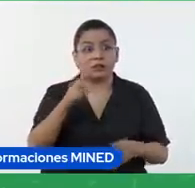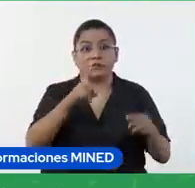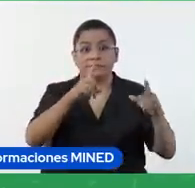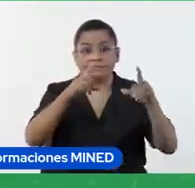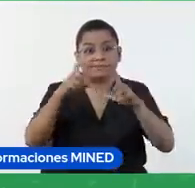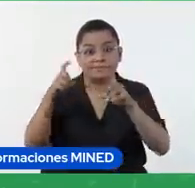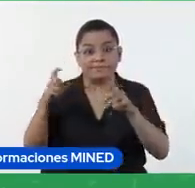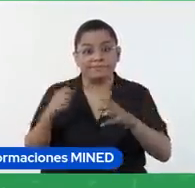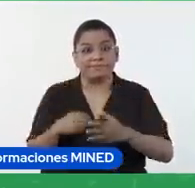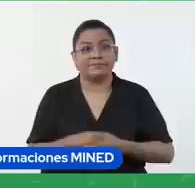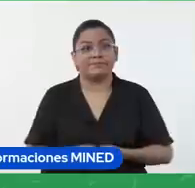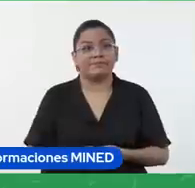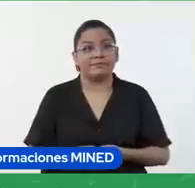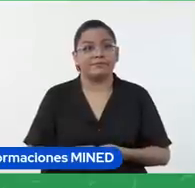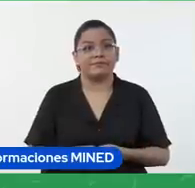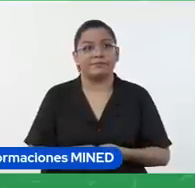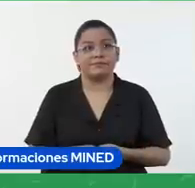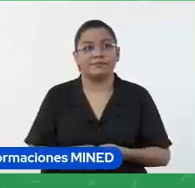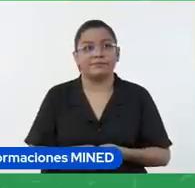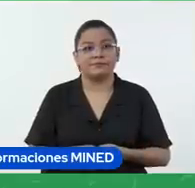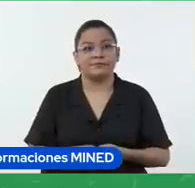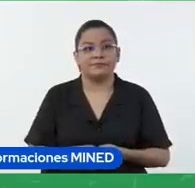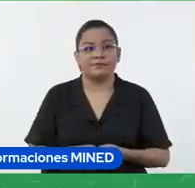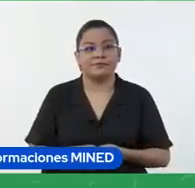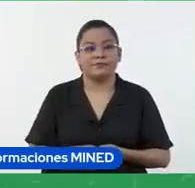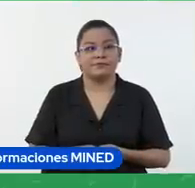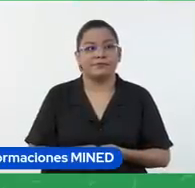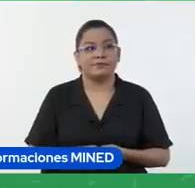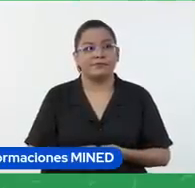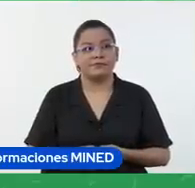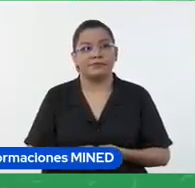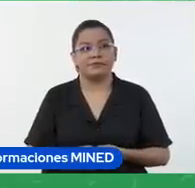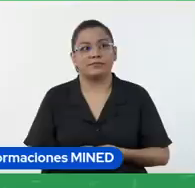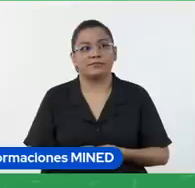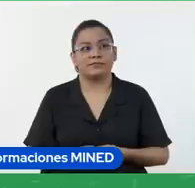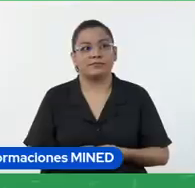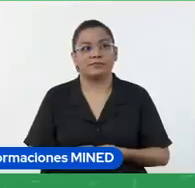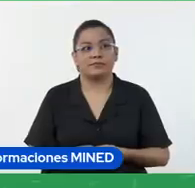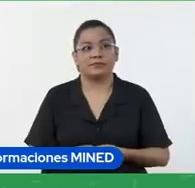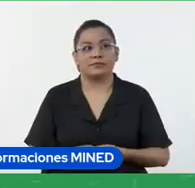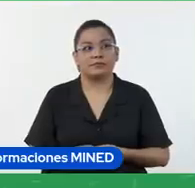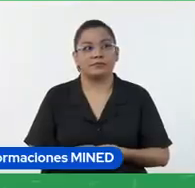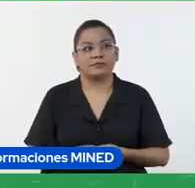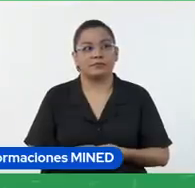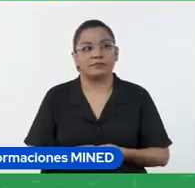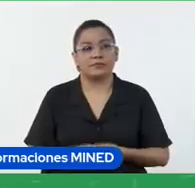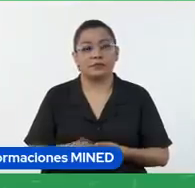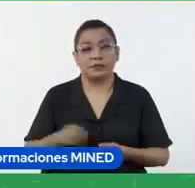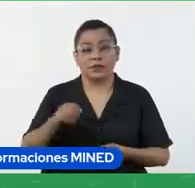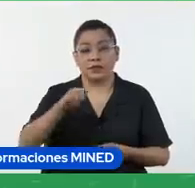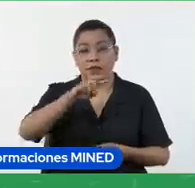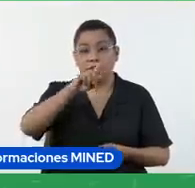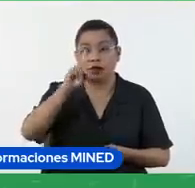en la parte superior la pregunta aquí se asocia con la imagen puse